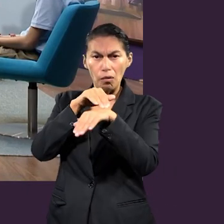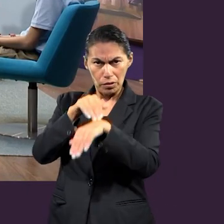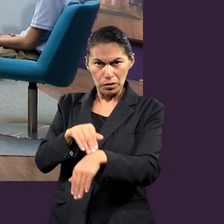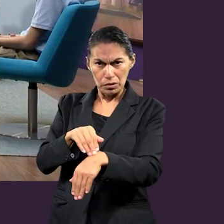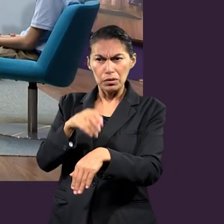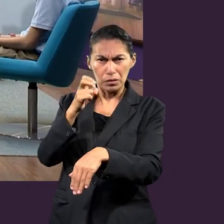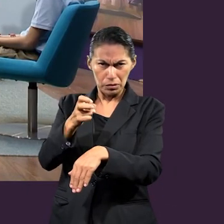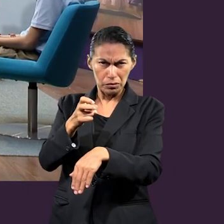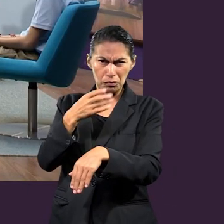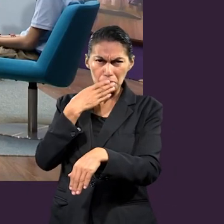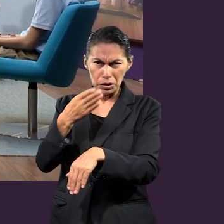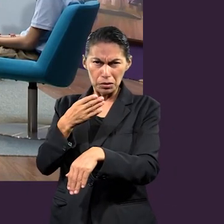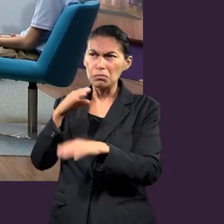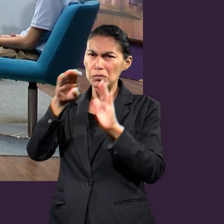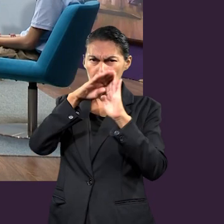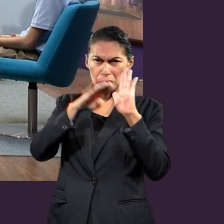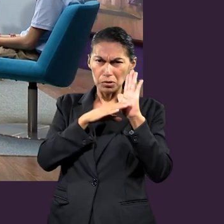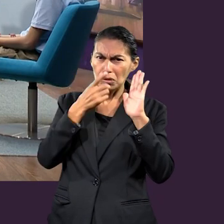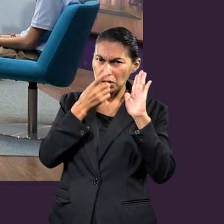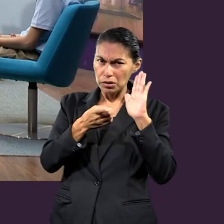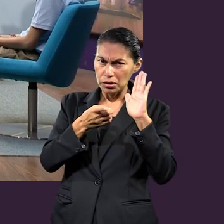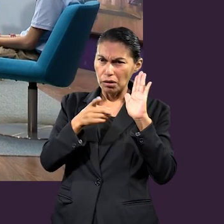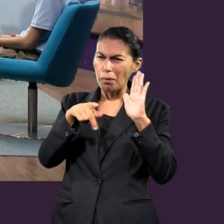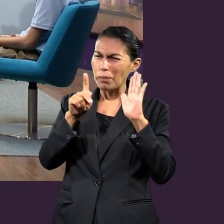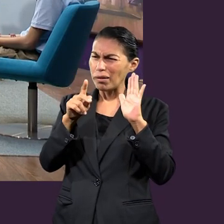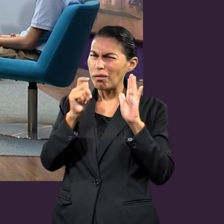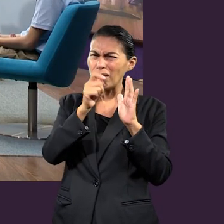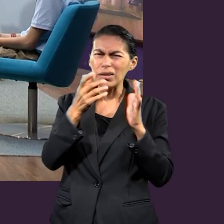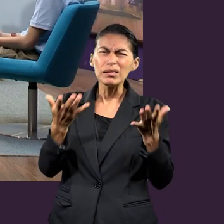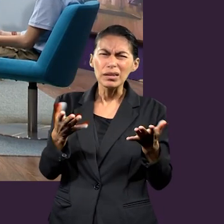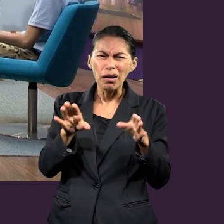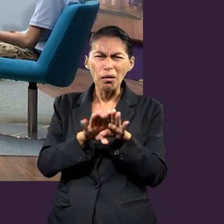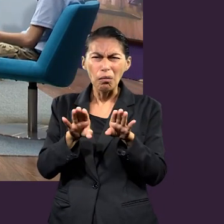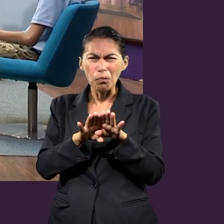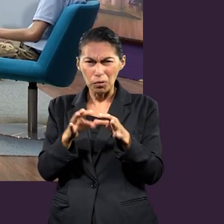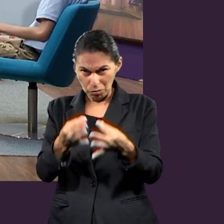Y les causa interés eso, es importante.